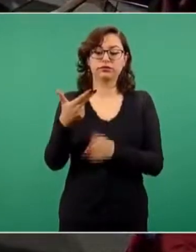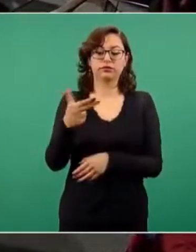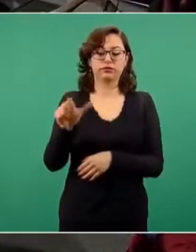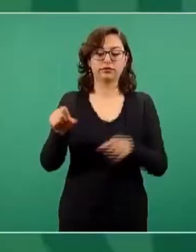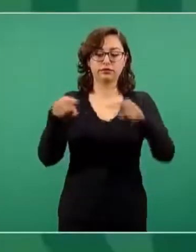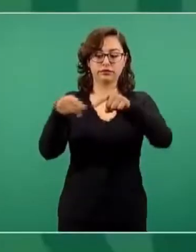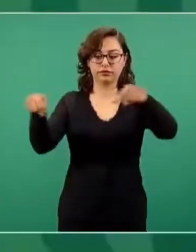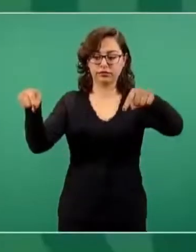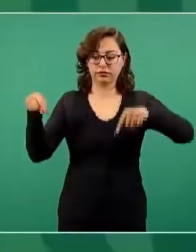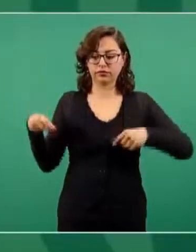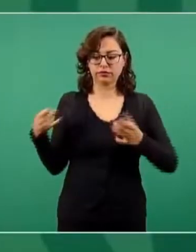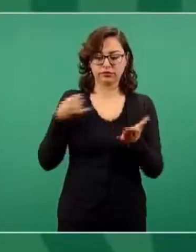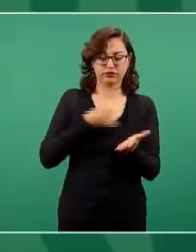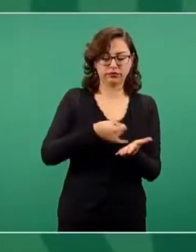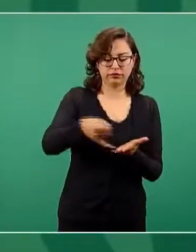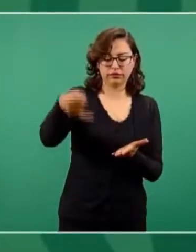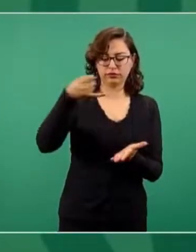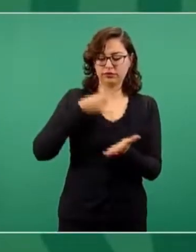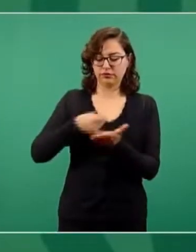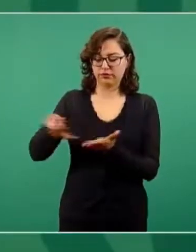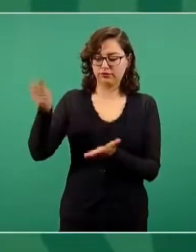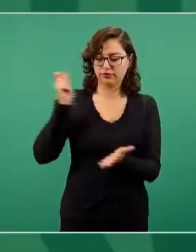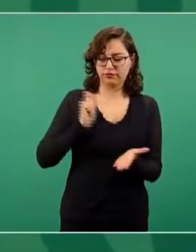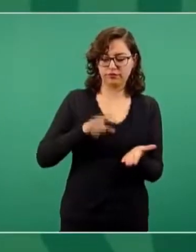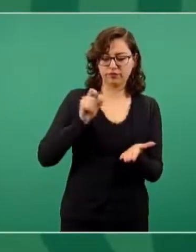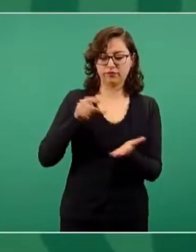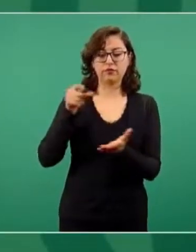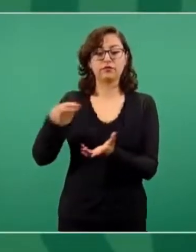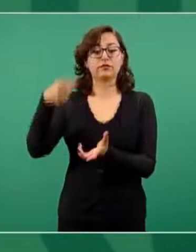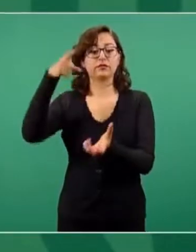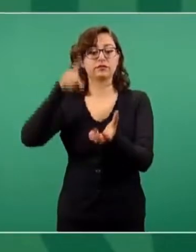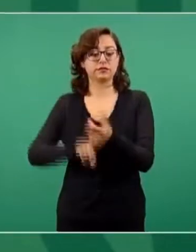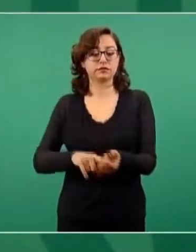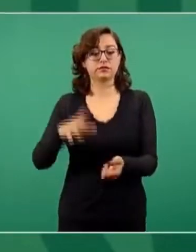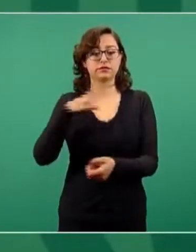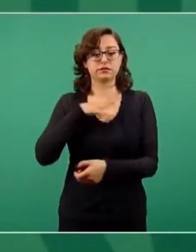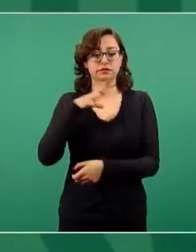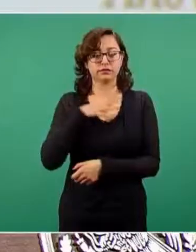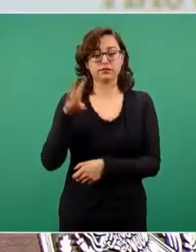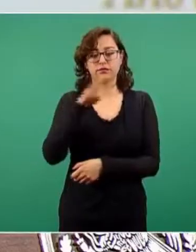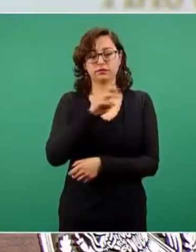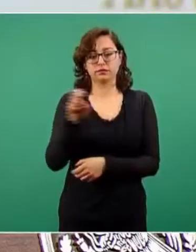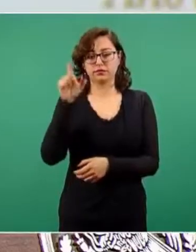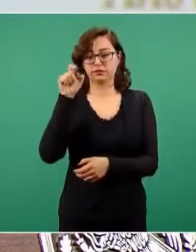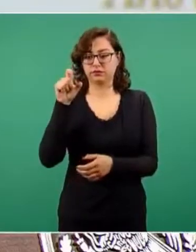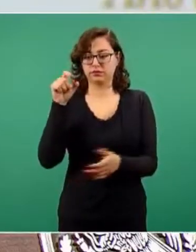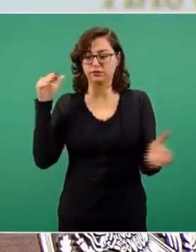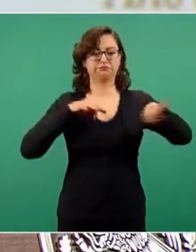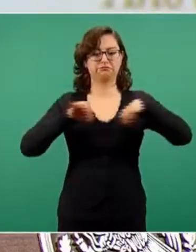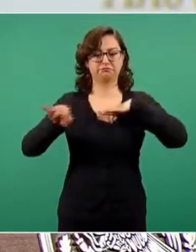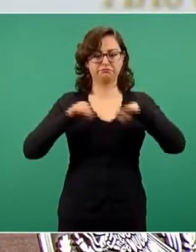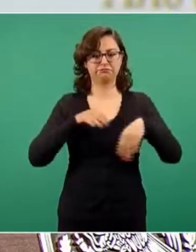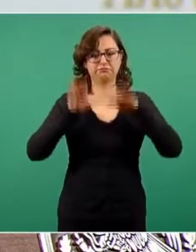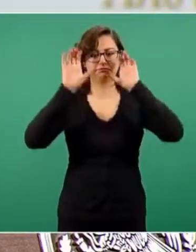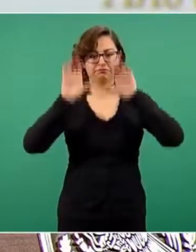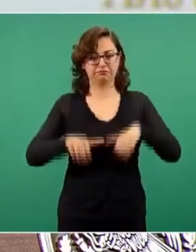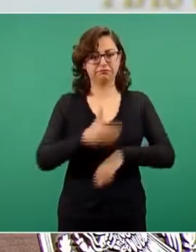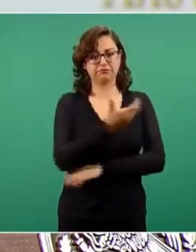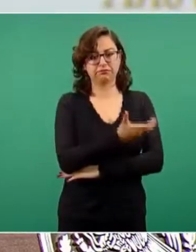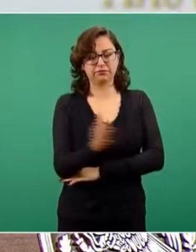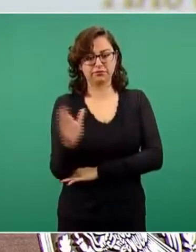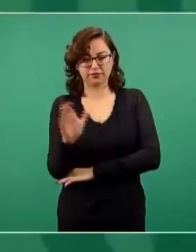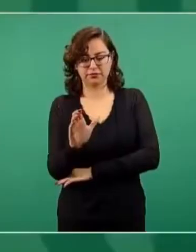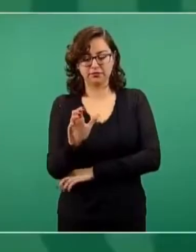programa están trabajando 420 mil sembradores. Si se